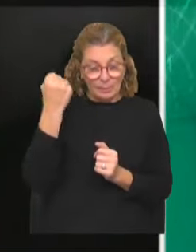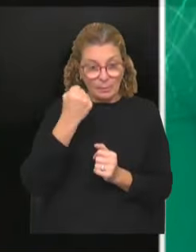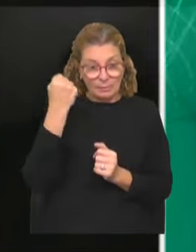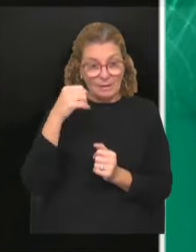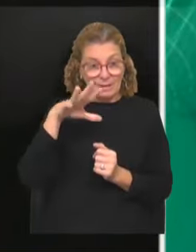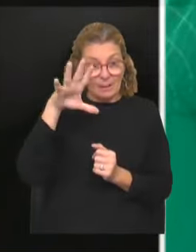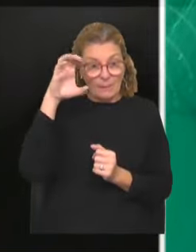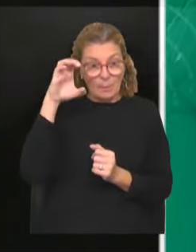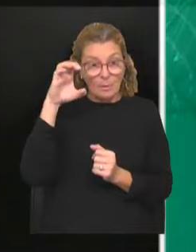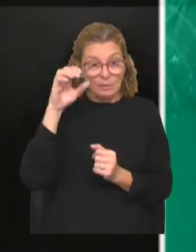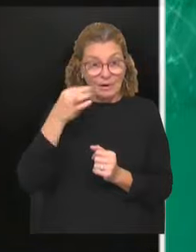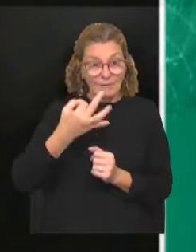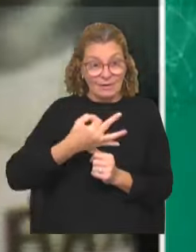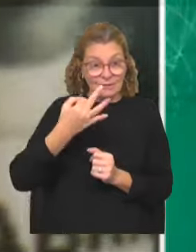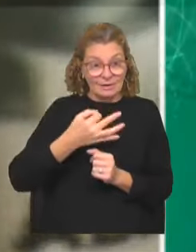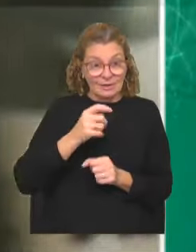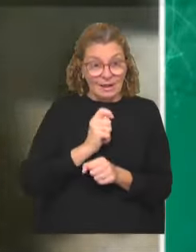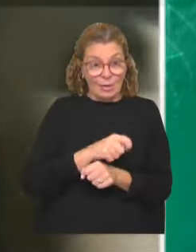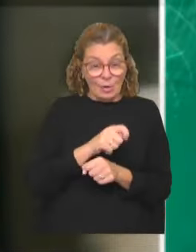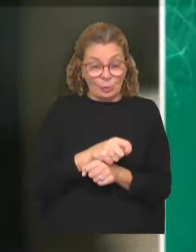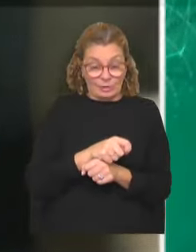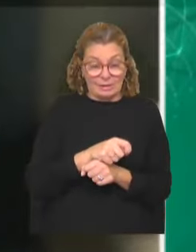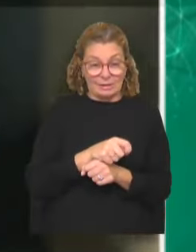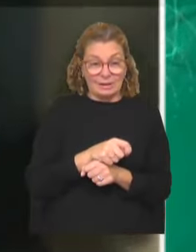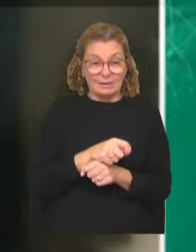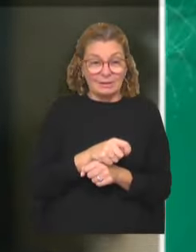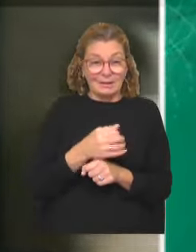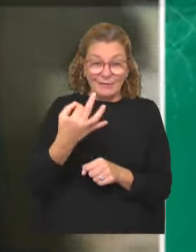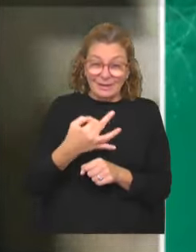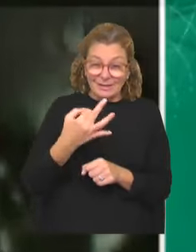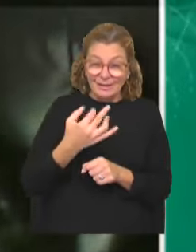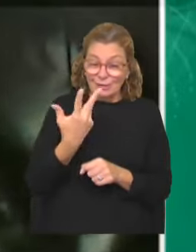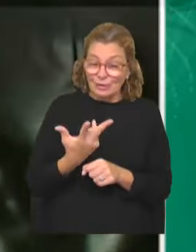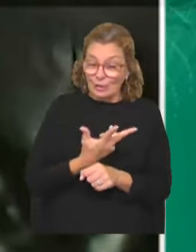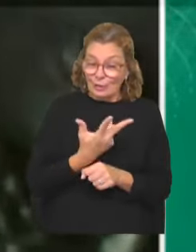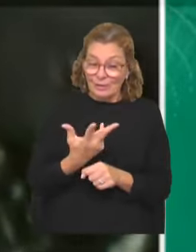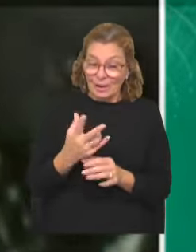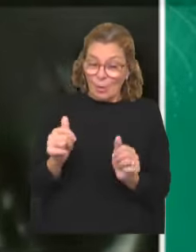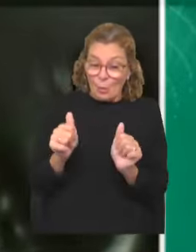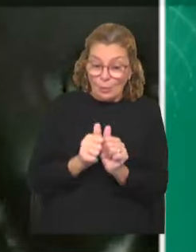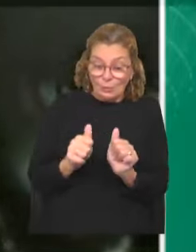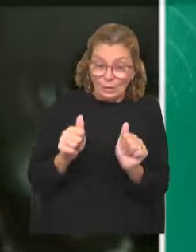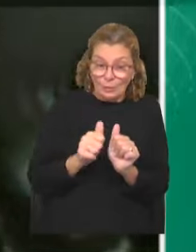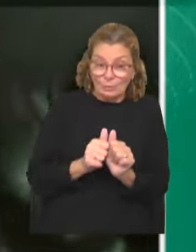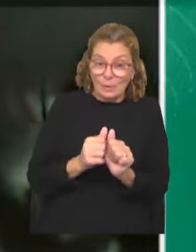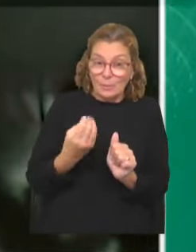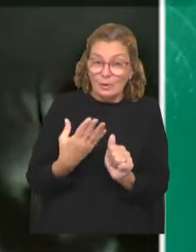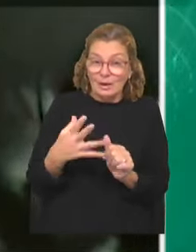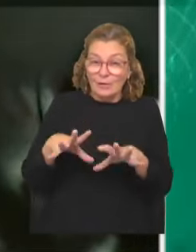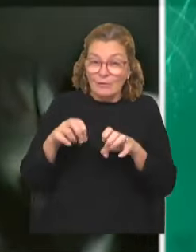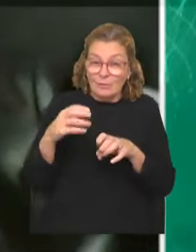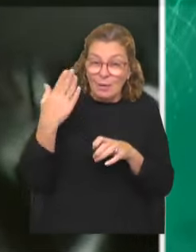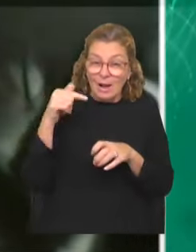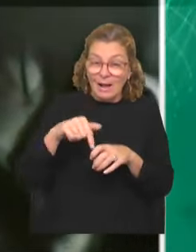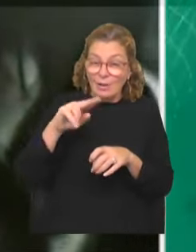la memoria con la verdad y con la justicia. Realmente son tres cosas que tienen que ir juntas, porque lo que vivimos en